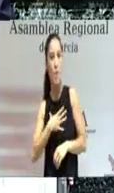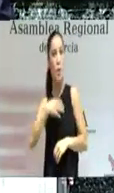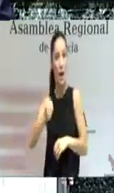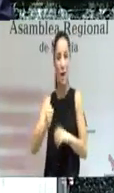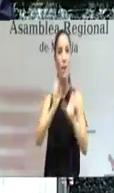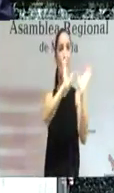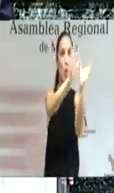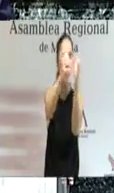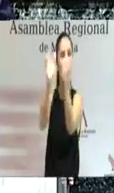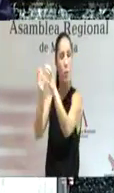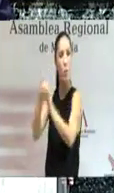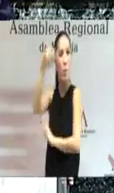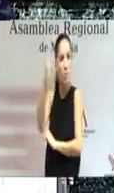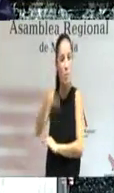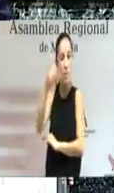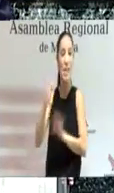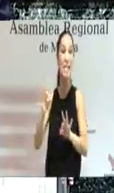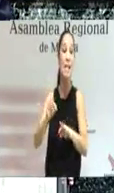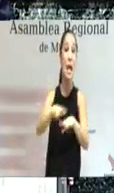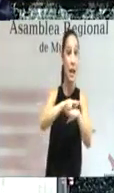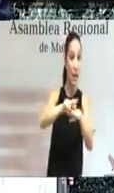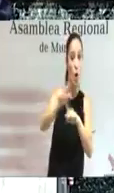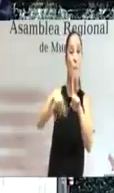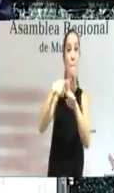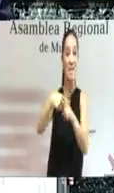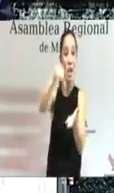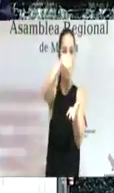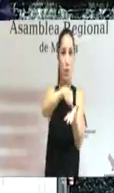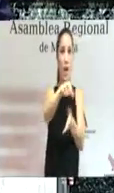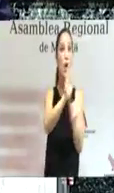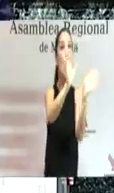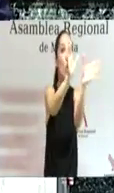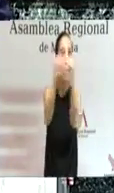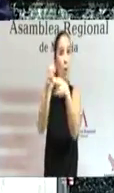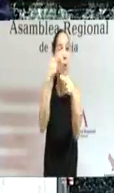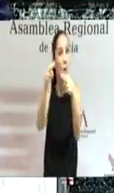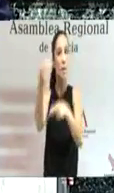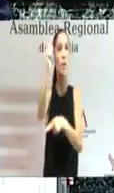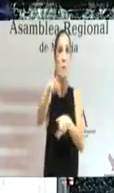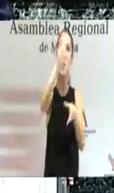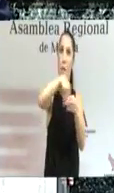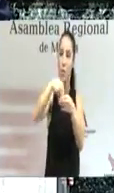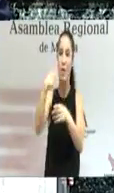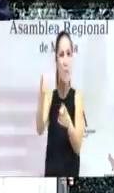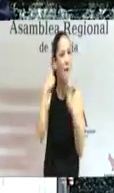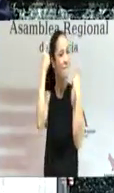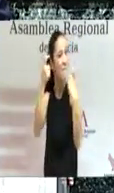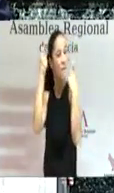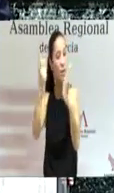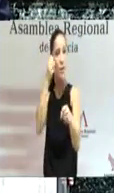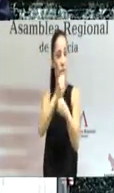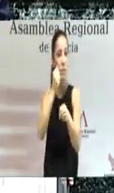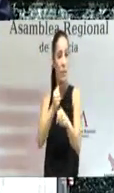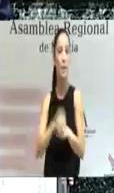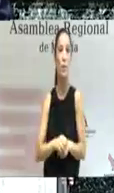colectivos de la ciudad y de la región y estos grupos políticos que he mencionado han hecho un gran esfuerzo. Insisto,